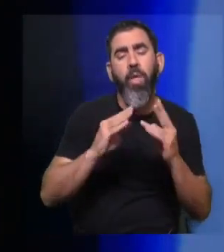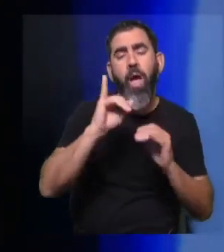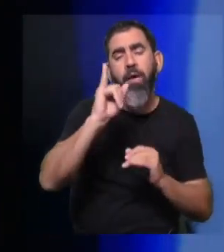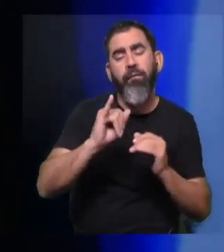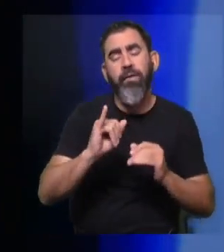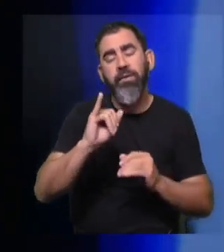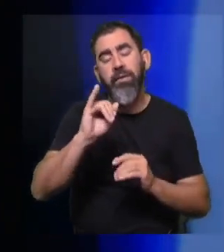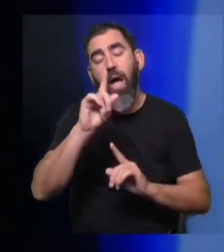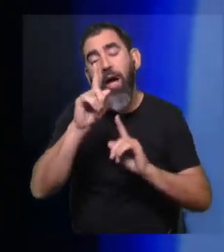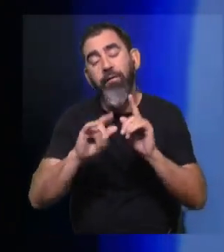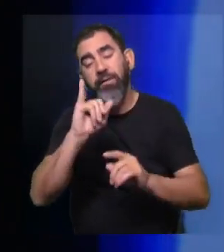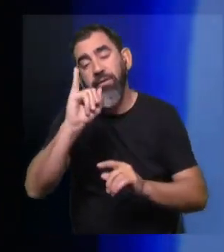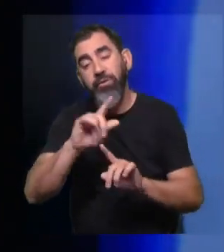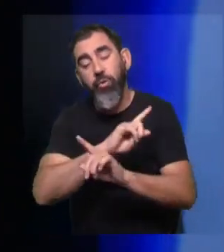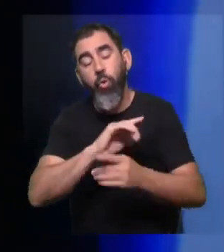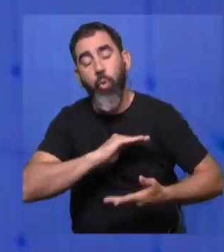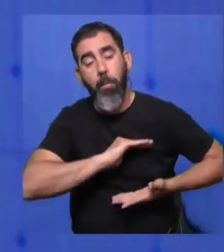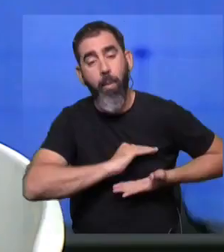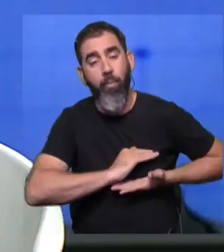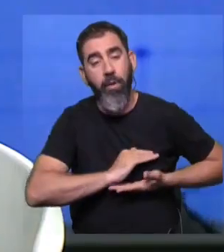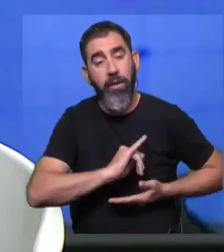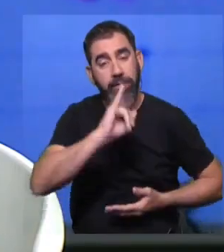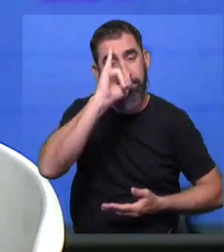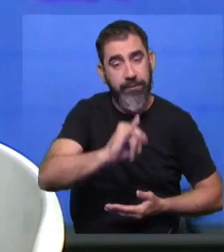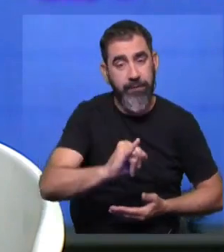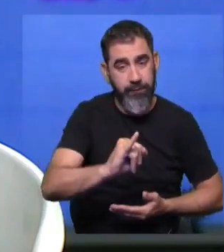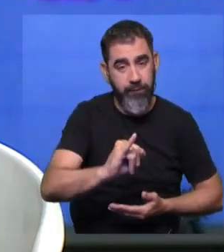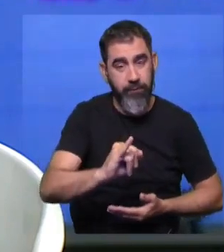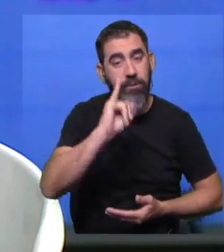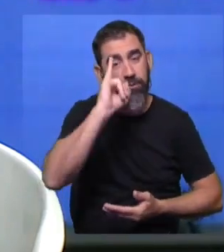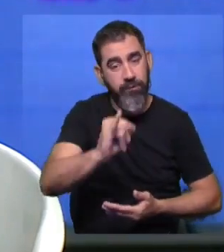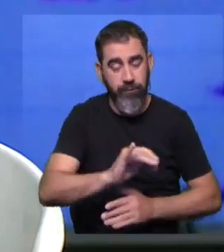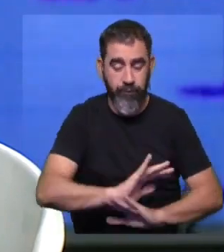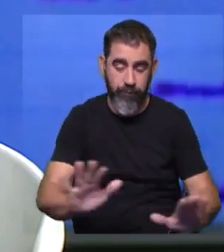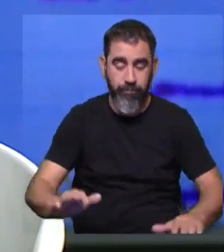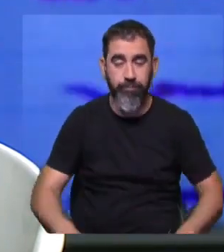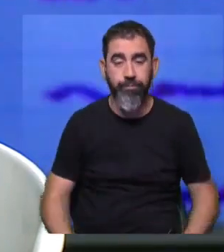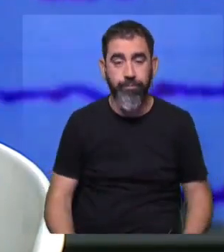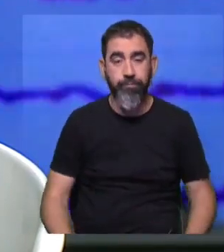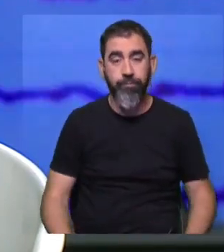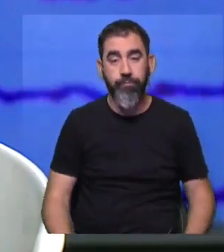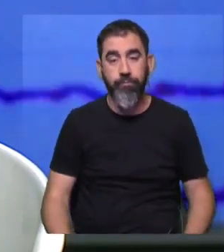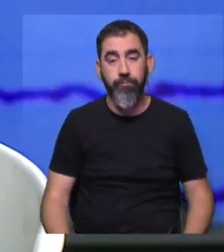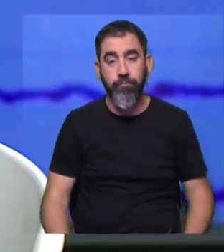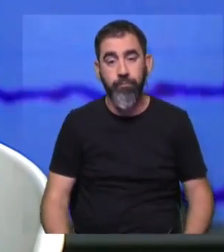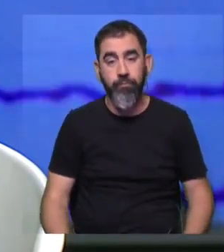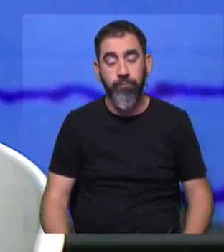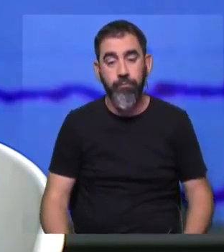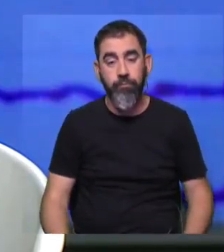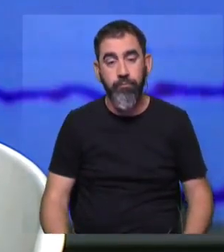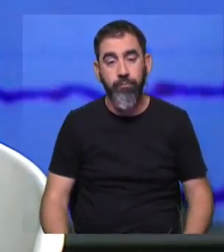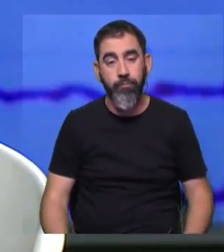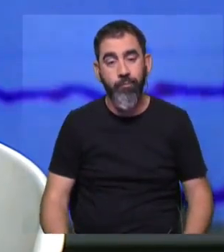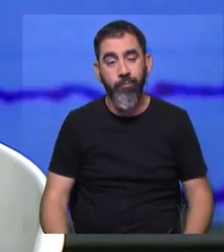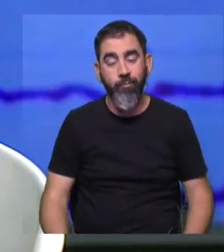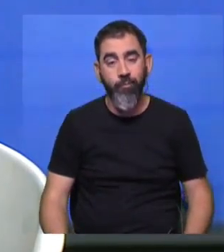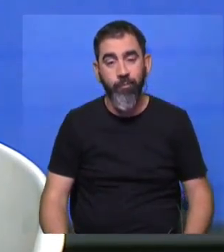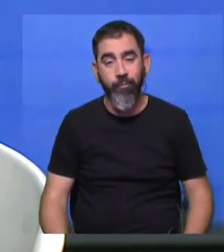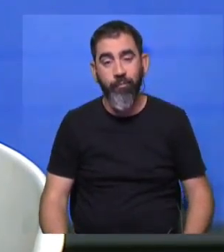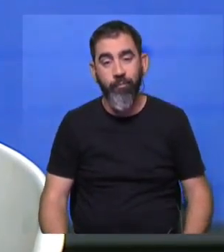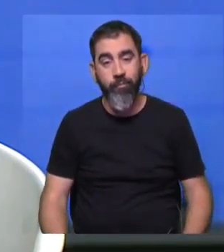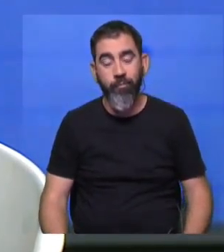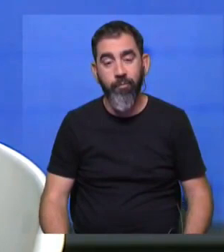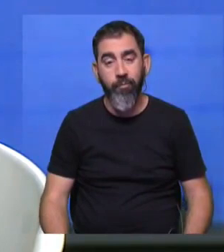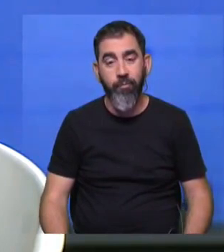sí, mamografía no, no hay dos respuestas, es un citajante. Es un citajante. Y de hecho, actualmente, del otro día,